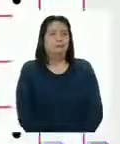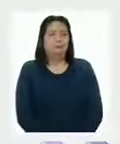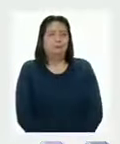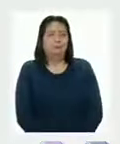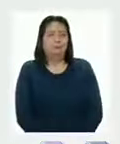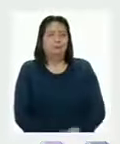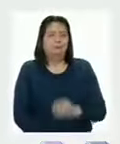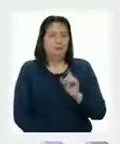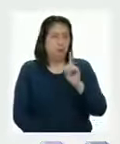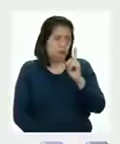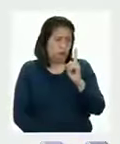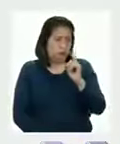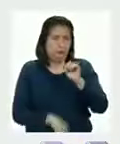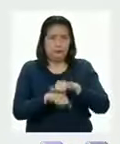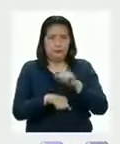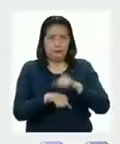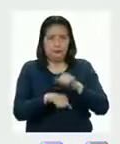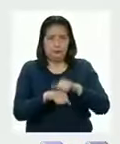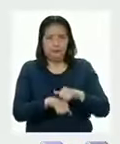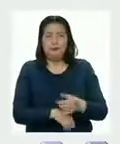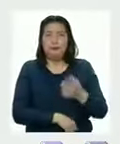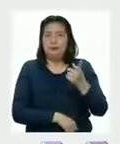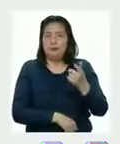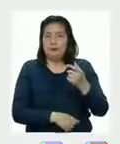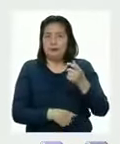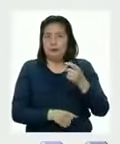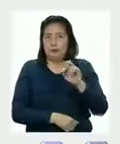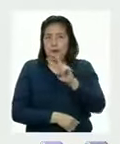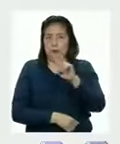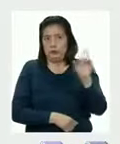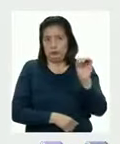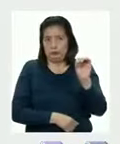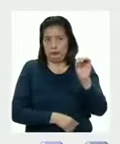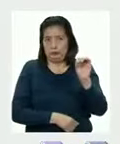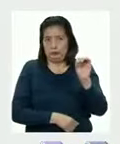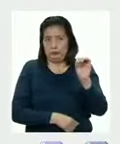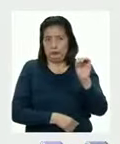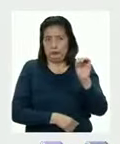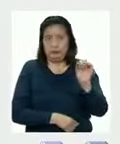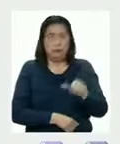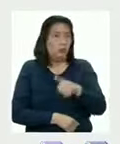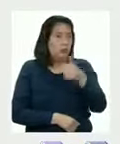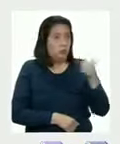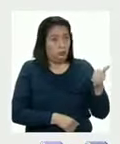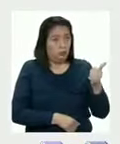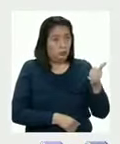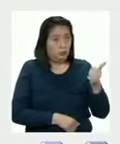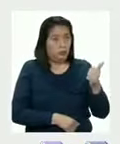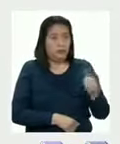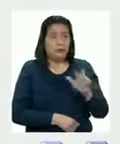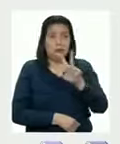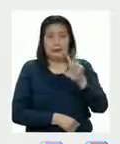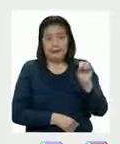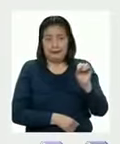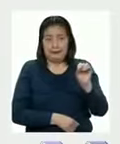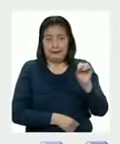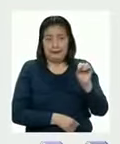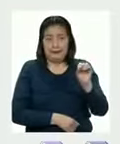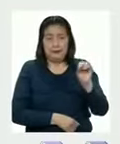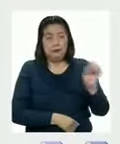Pondré una piedrita aquí en la casilla del doscientos Otra en la casilla del treinta